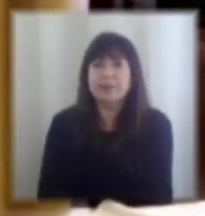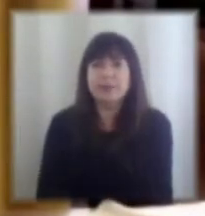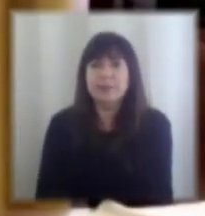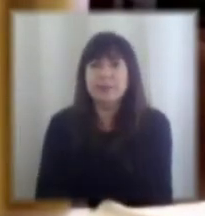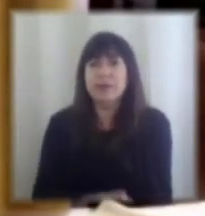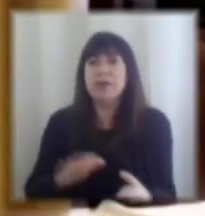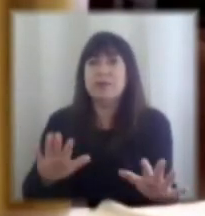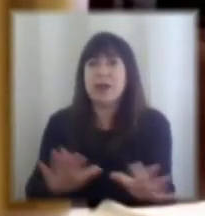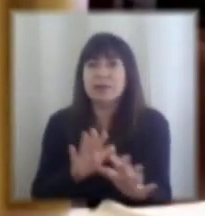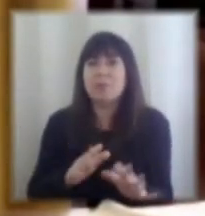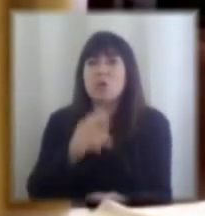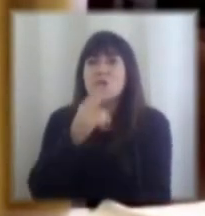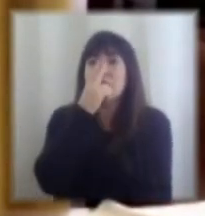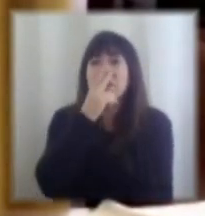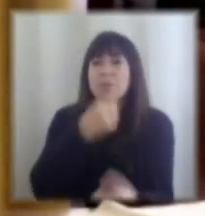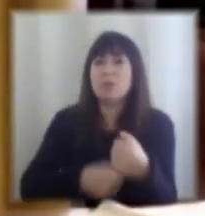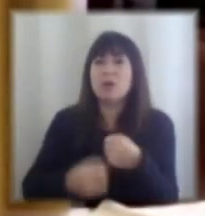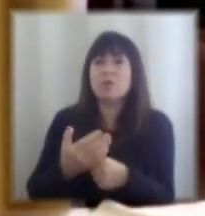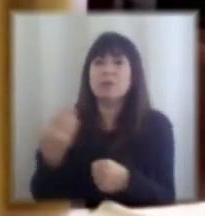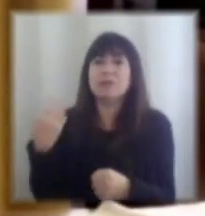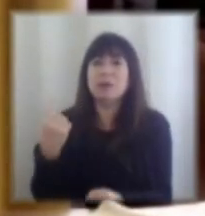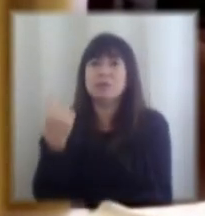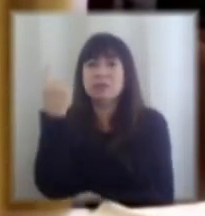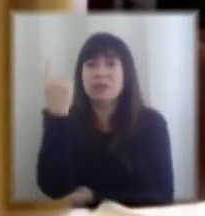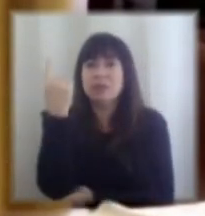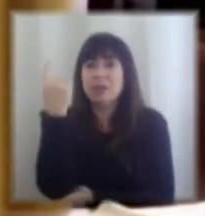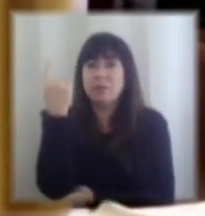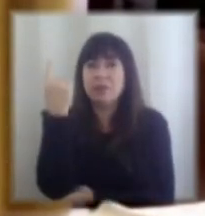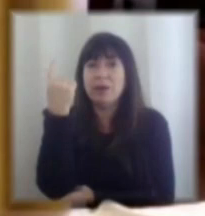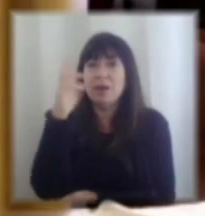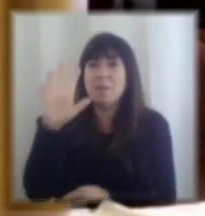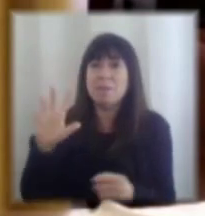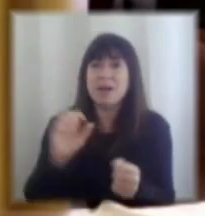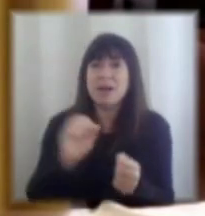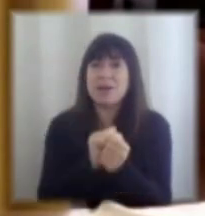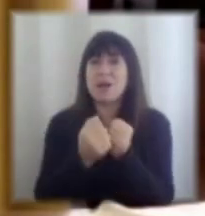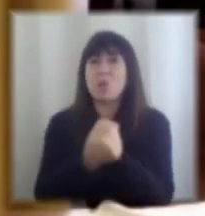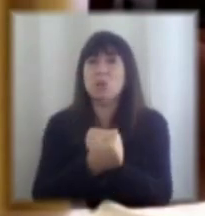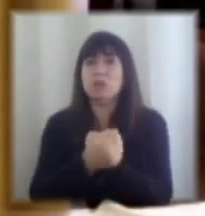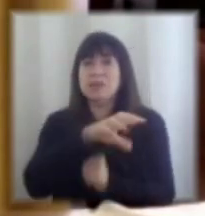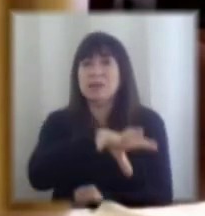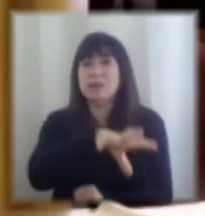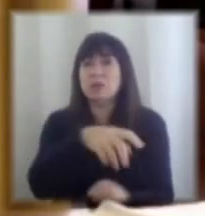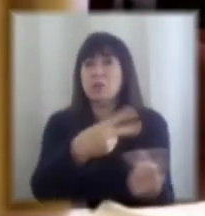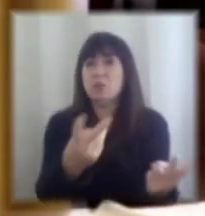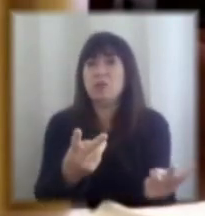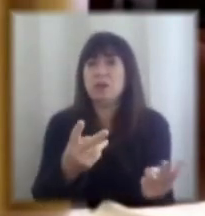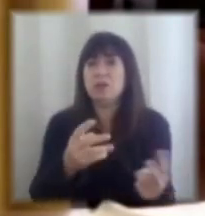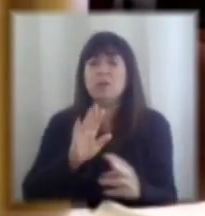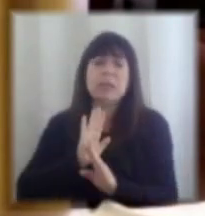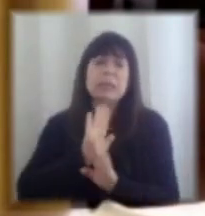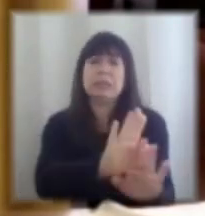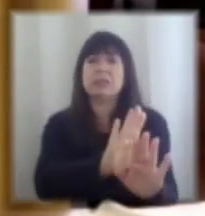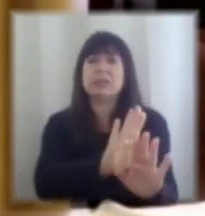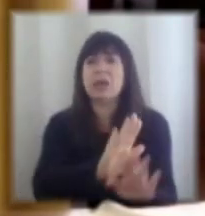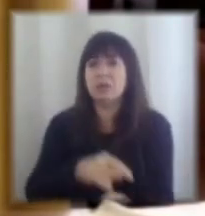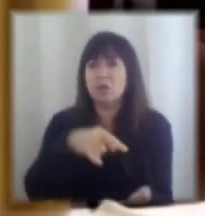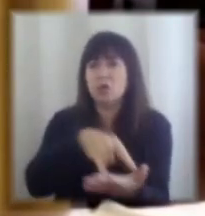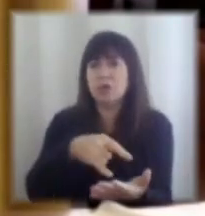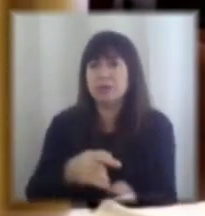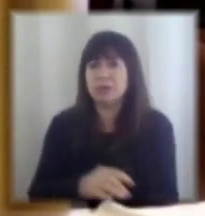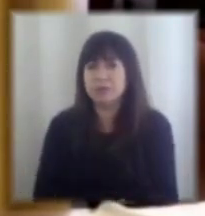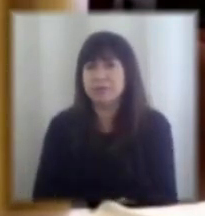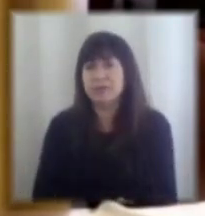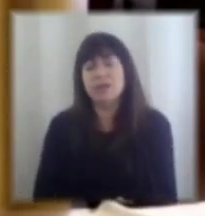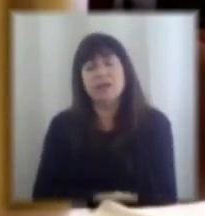año pasado diciembre del año pasado para el reajusto del sector público y una vez más nos rechazaron entonces acá hay un desafío enorme